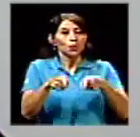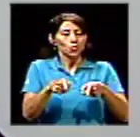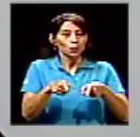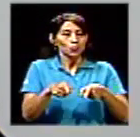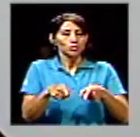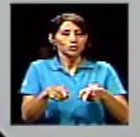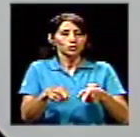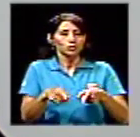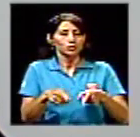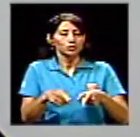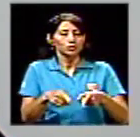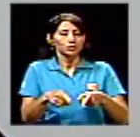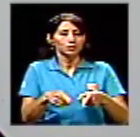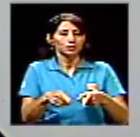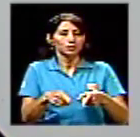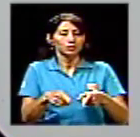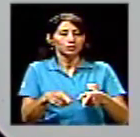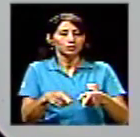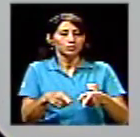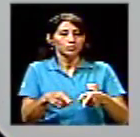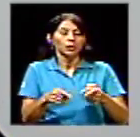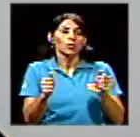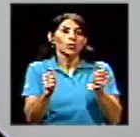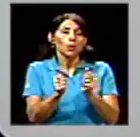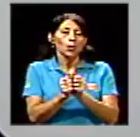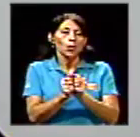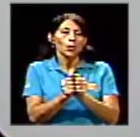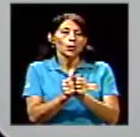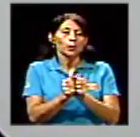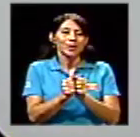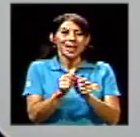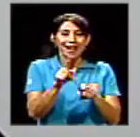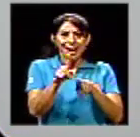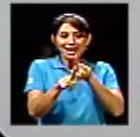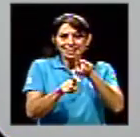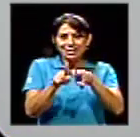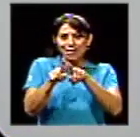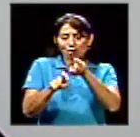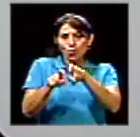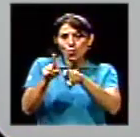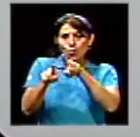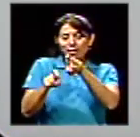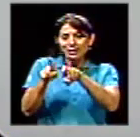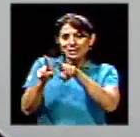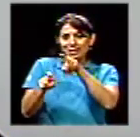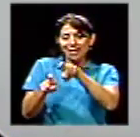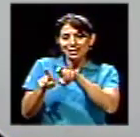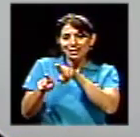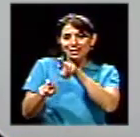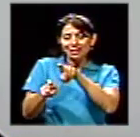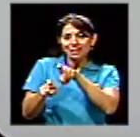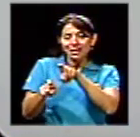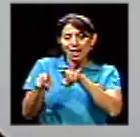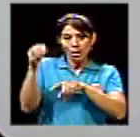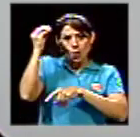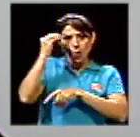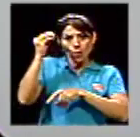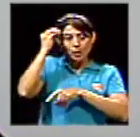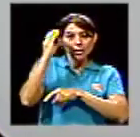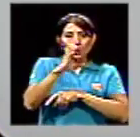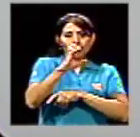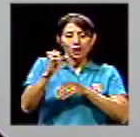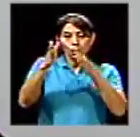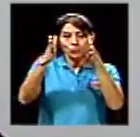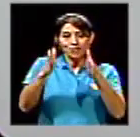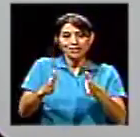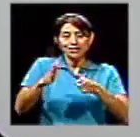con las encuestas de la opinión de los costarricenses sobre el proceso